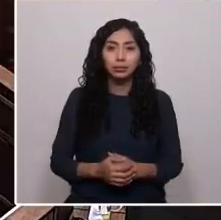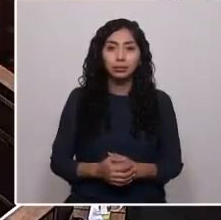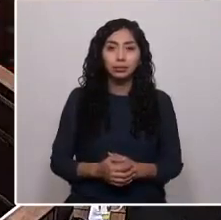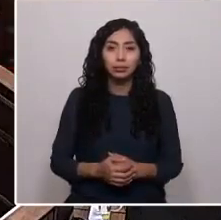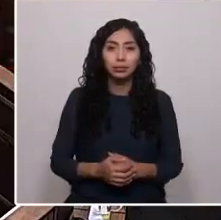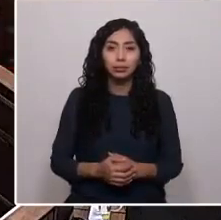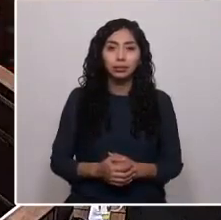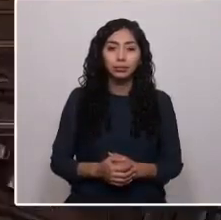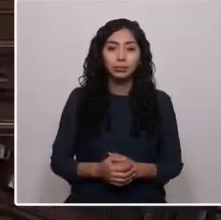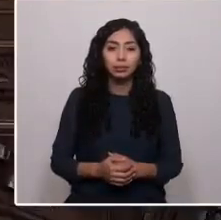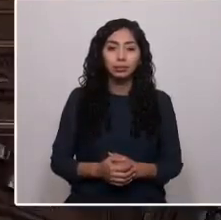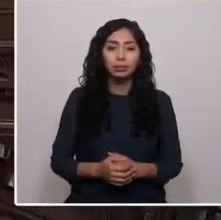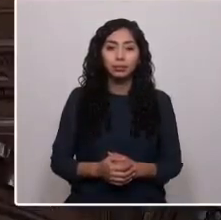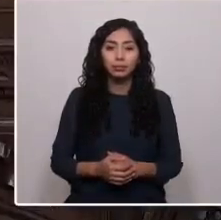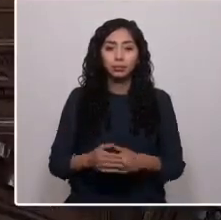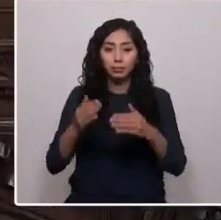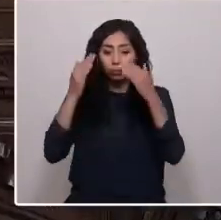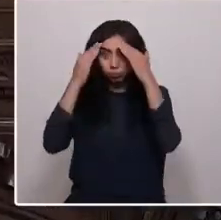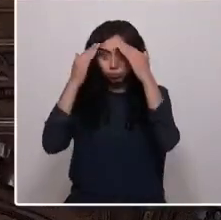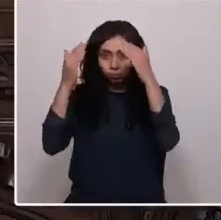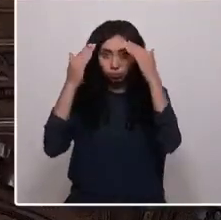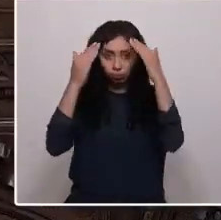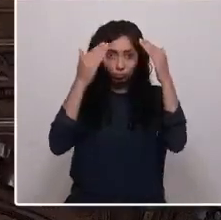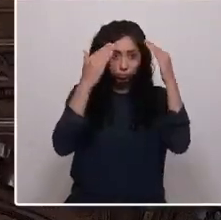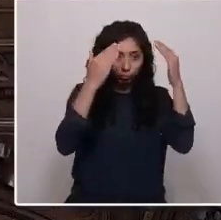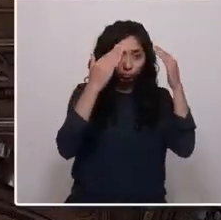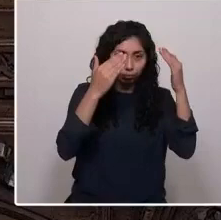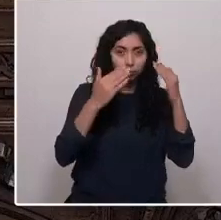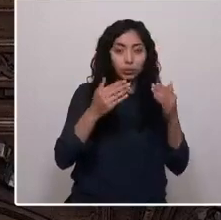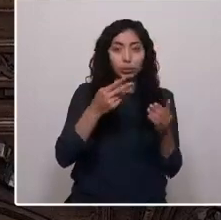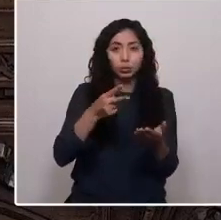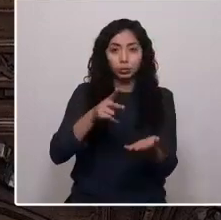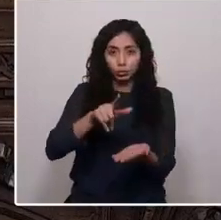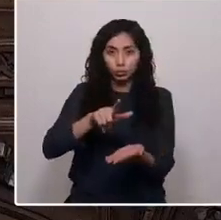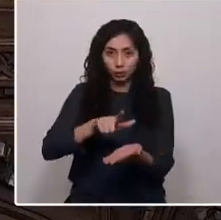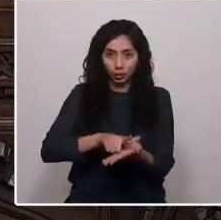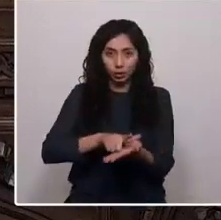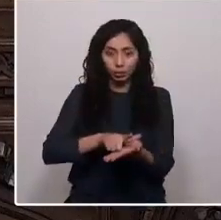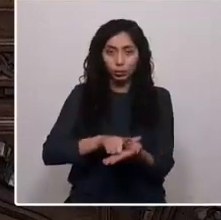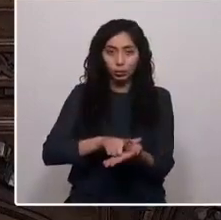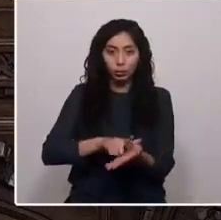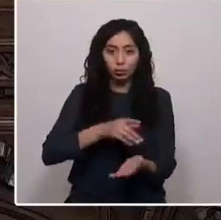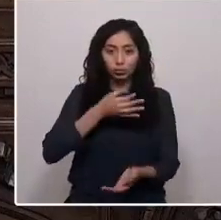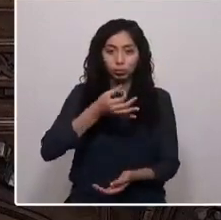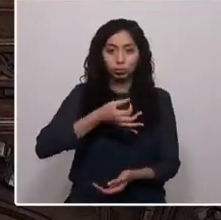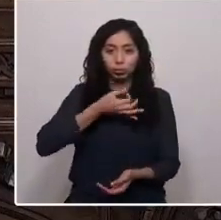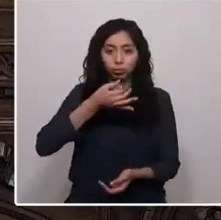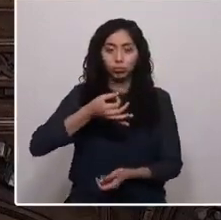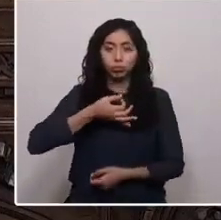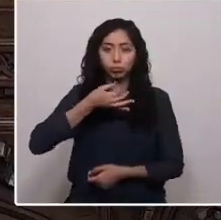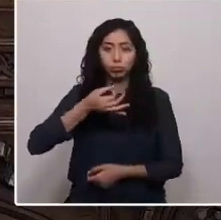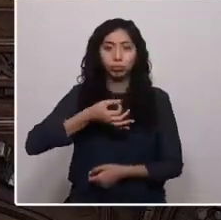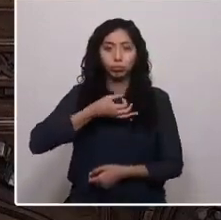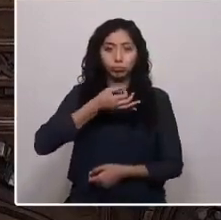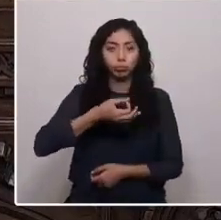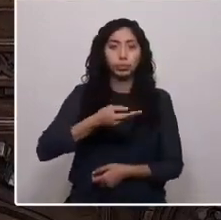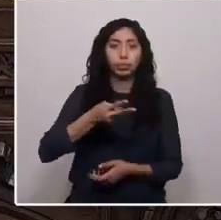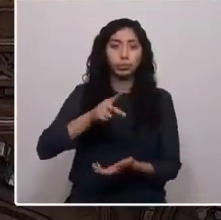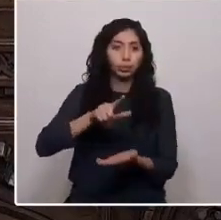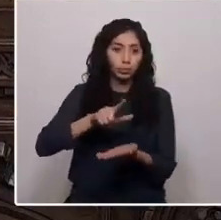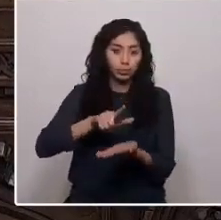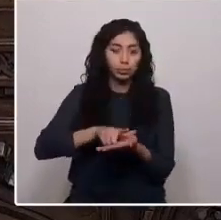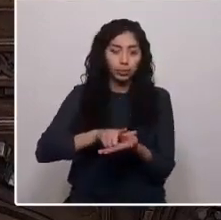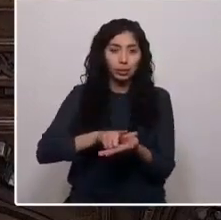Marimari mongu tabu penyi, marimari mongu tabu la muen, marimari mongu tañi puchiwen convencional.